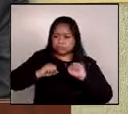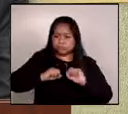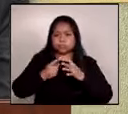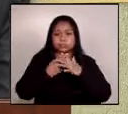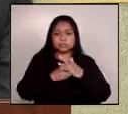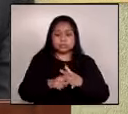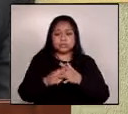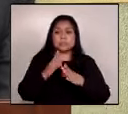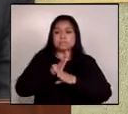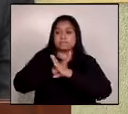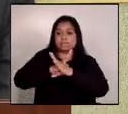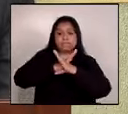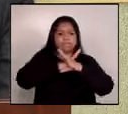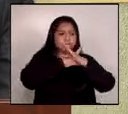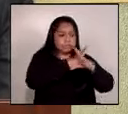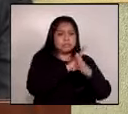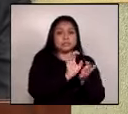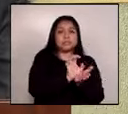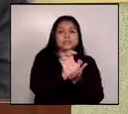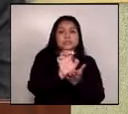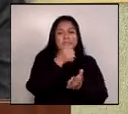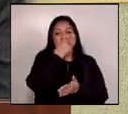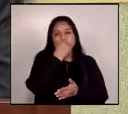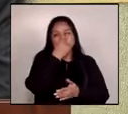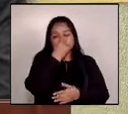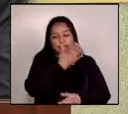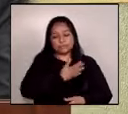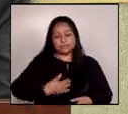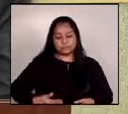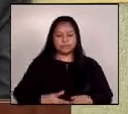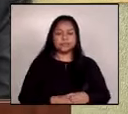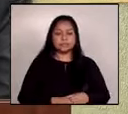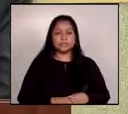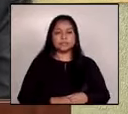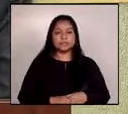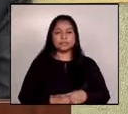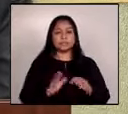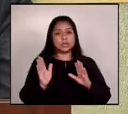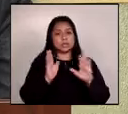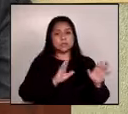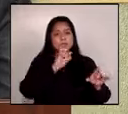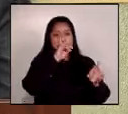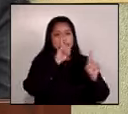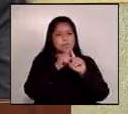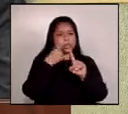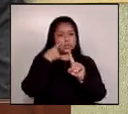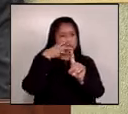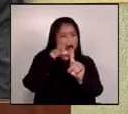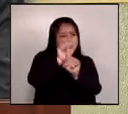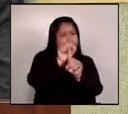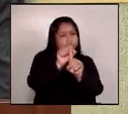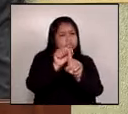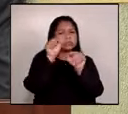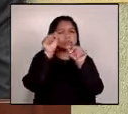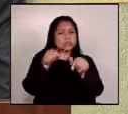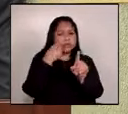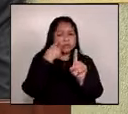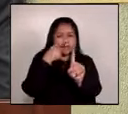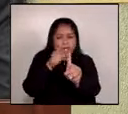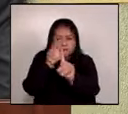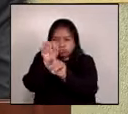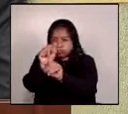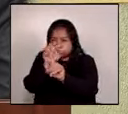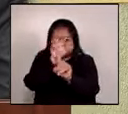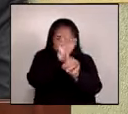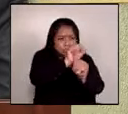prevenir la corrupción en el gobierno. Más allá de detectar y perseguir estos focos de corrupción